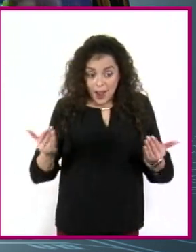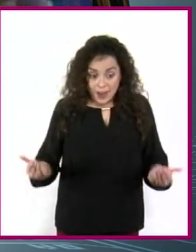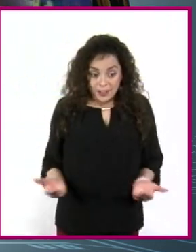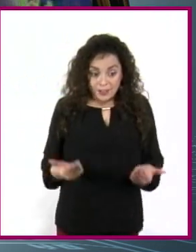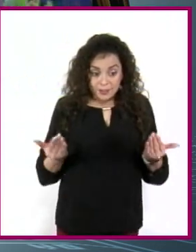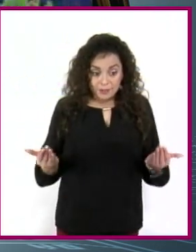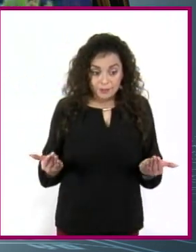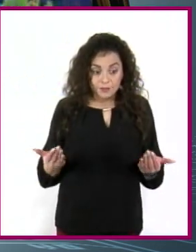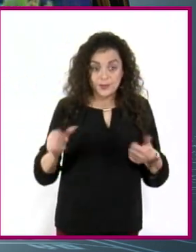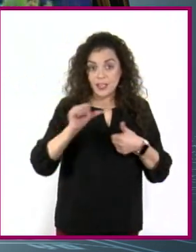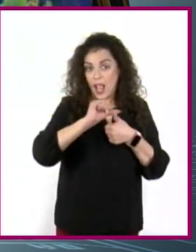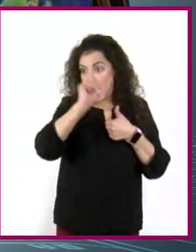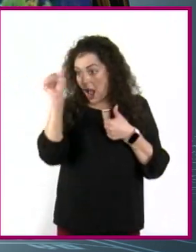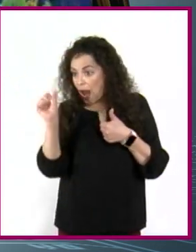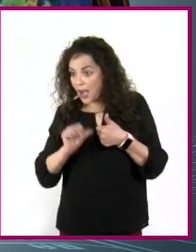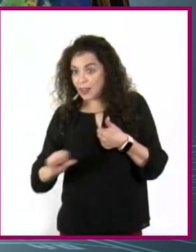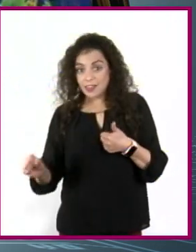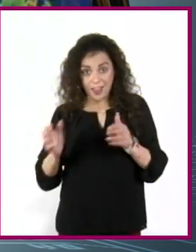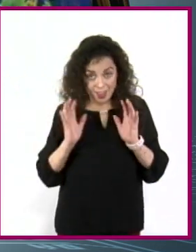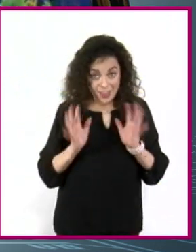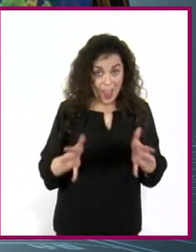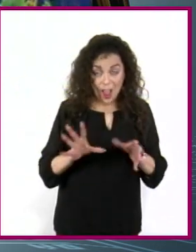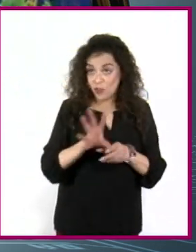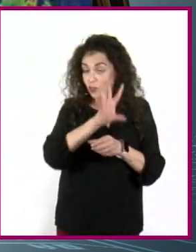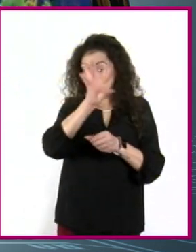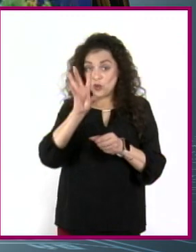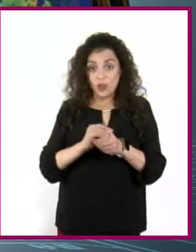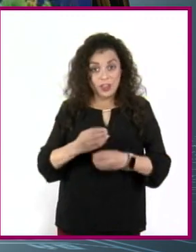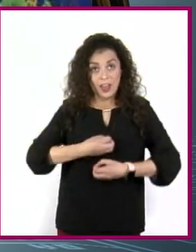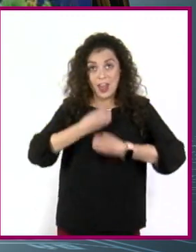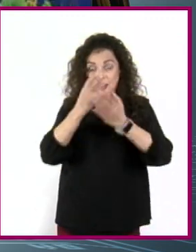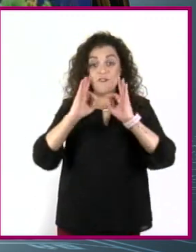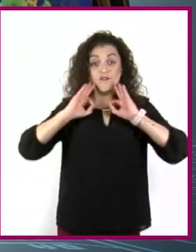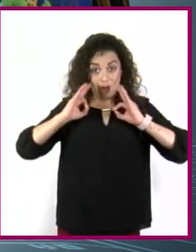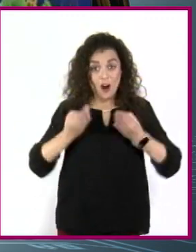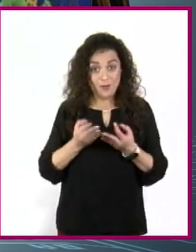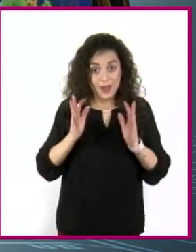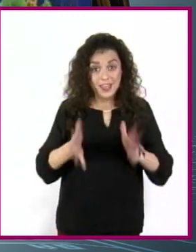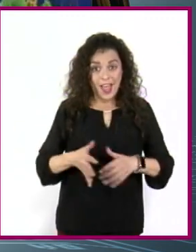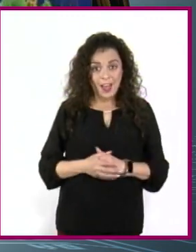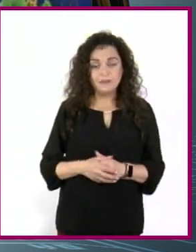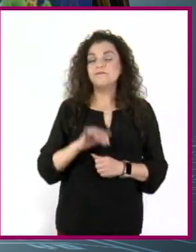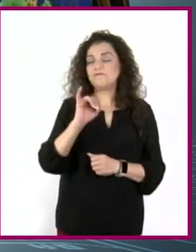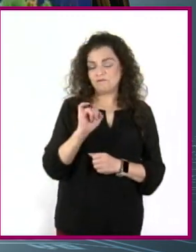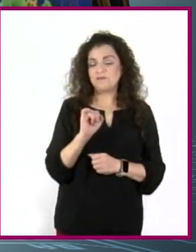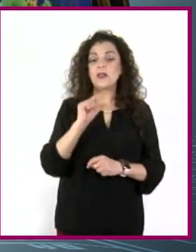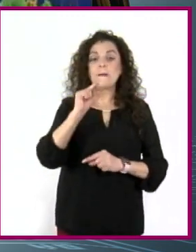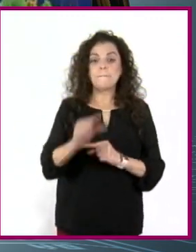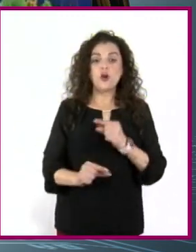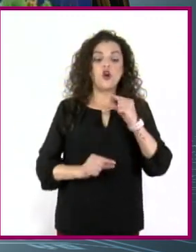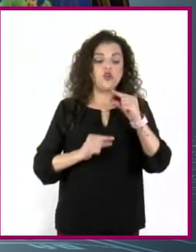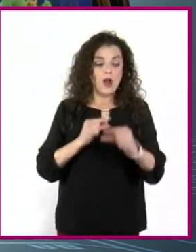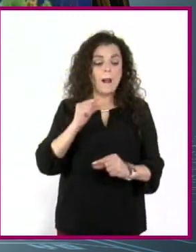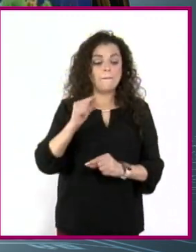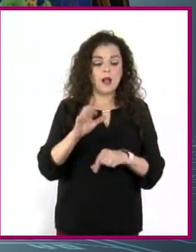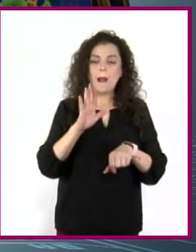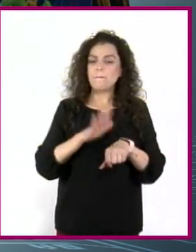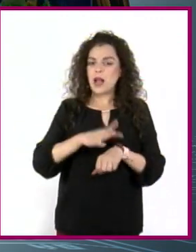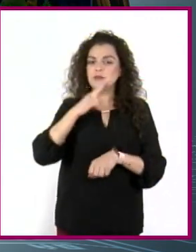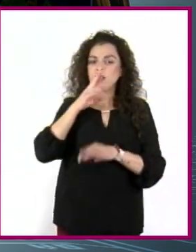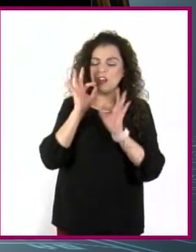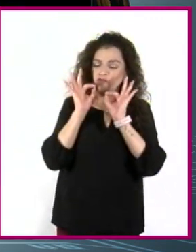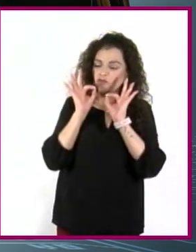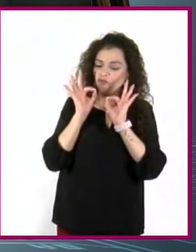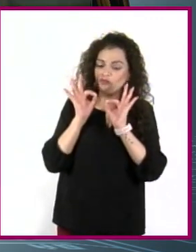artes plásticas. ya había de todas las expresiones. Ya estaba todo y poco a poco fuimos como perfeccionando cada